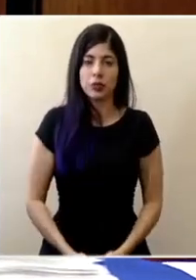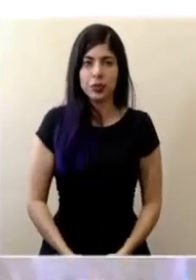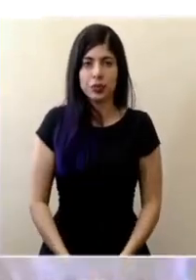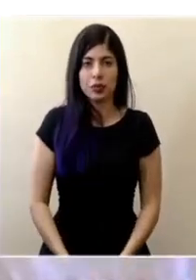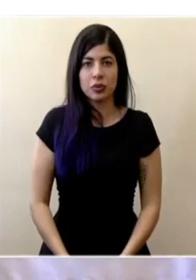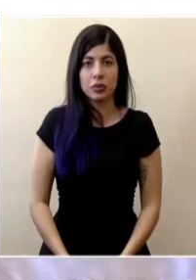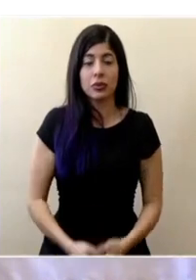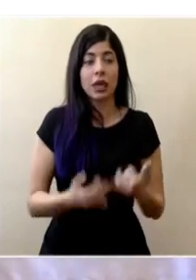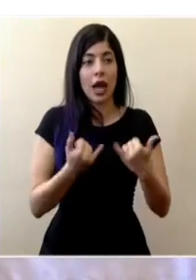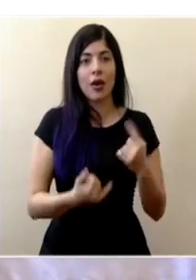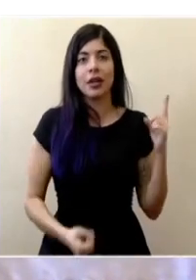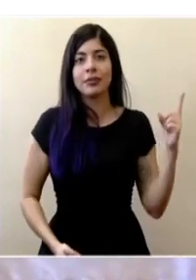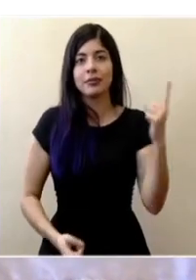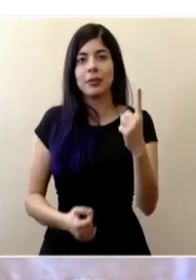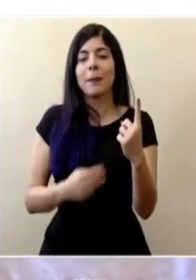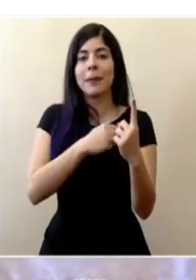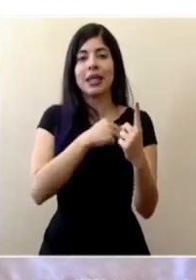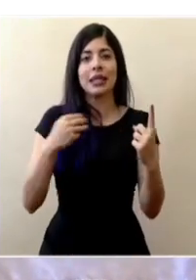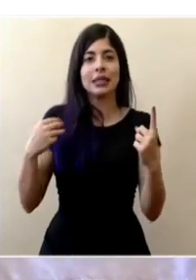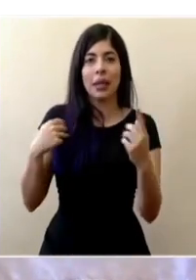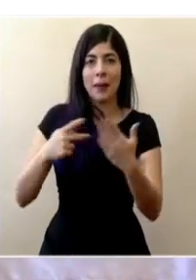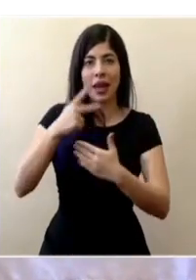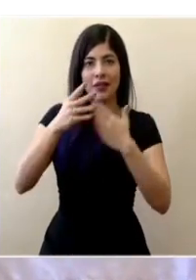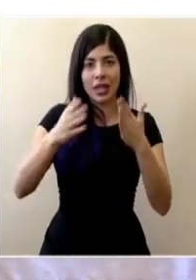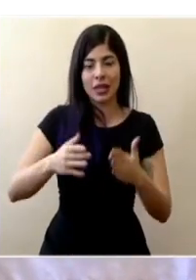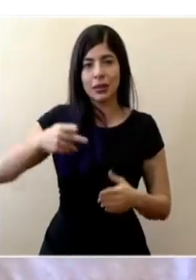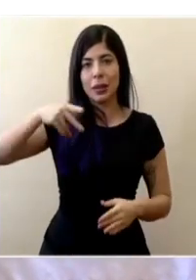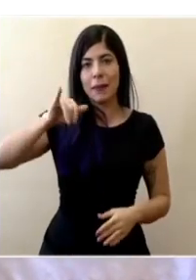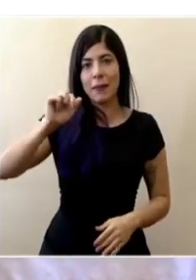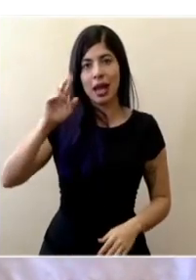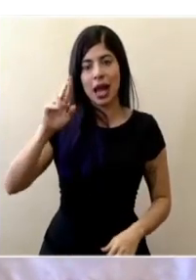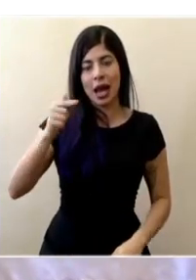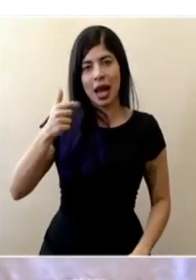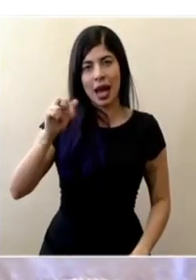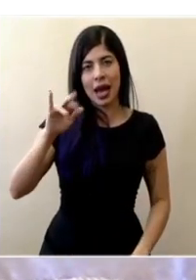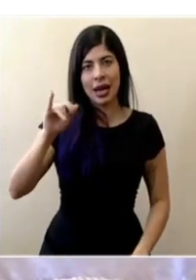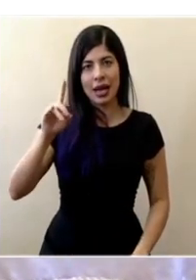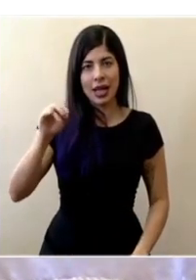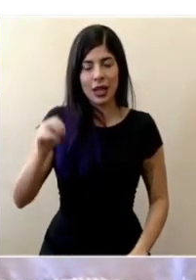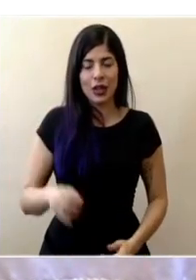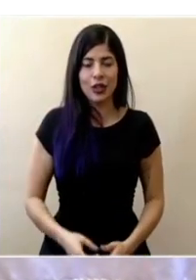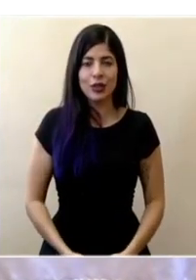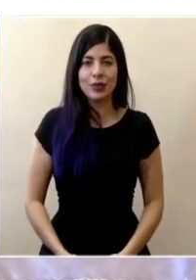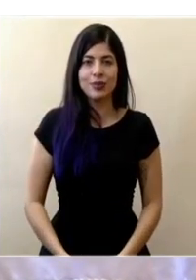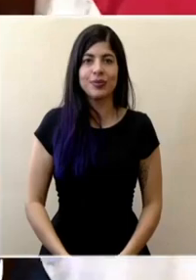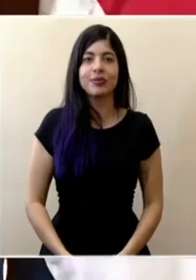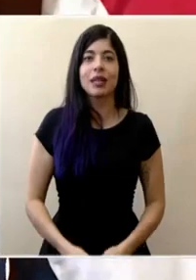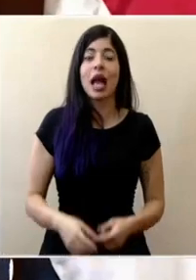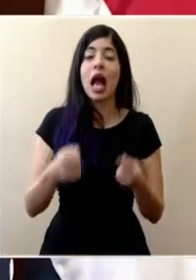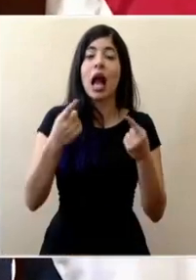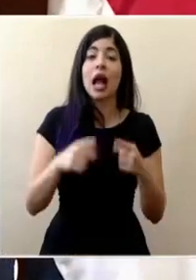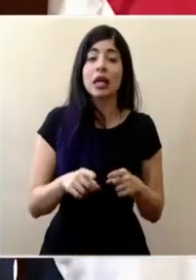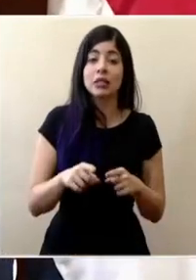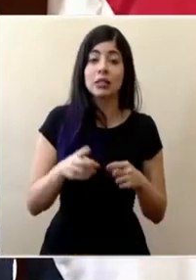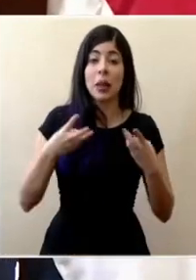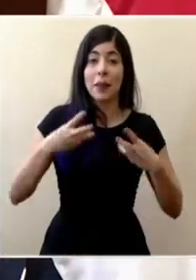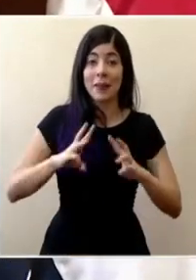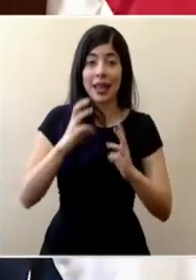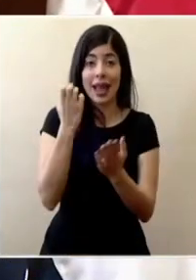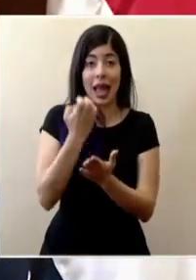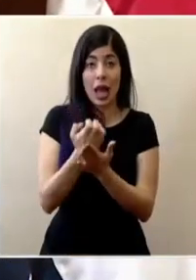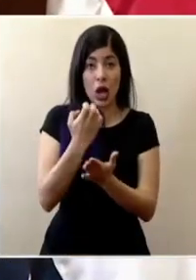Se nos incorpora la ministra de Planificación, doña Pilar Carrido. Su mensaje, por favor. En el caso de las medidas